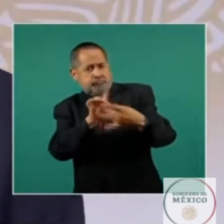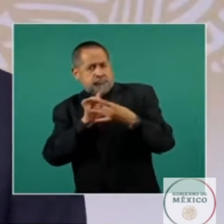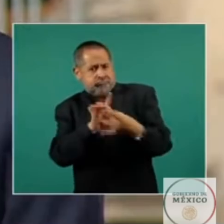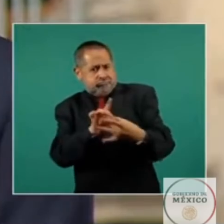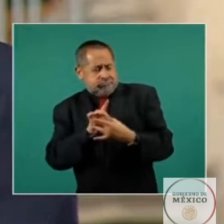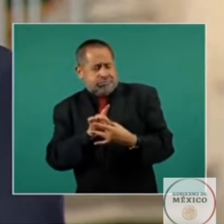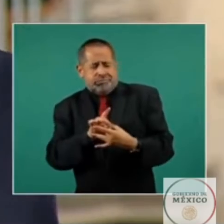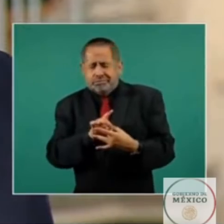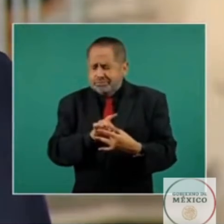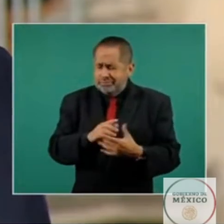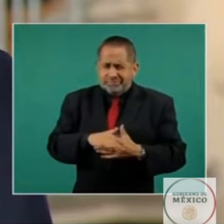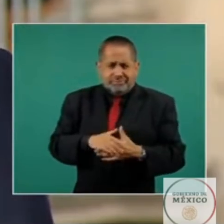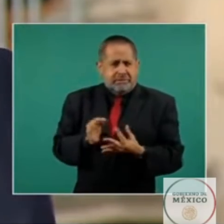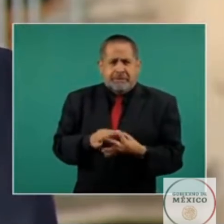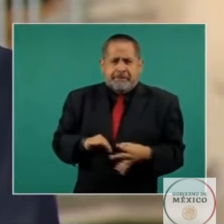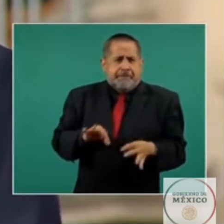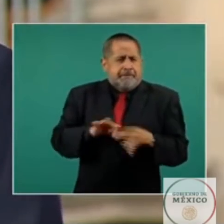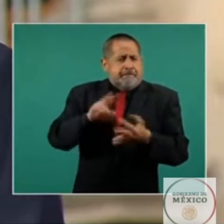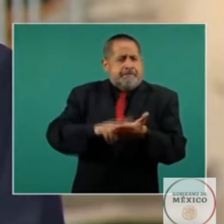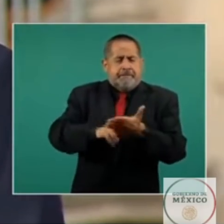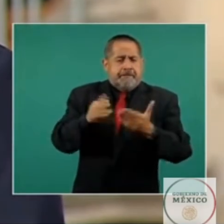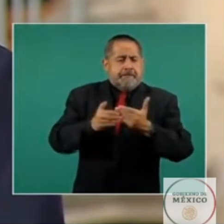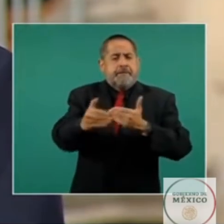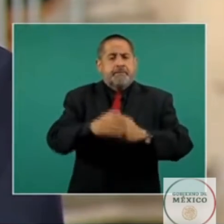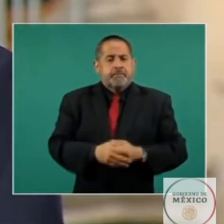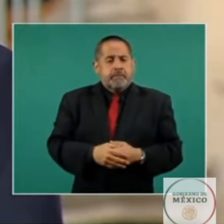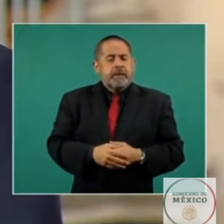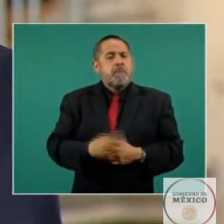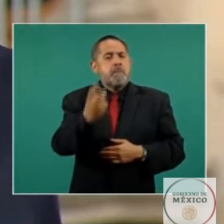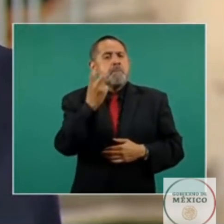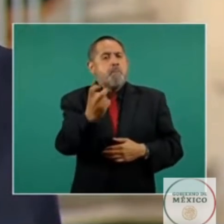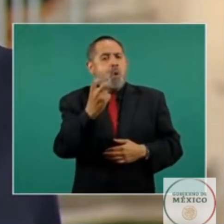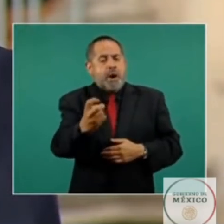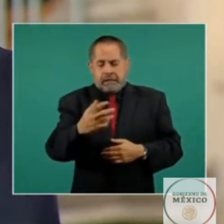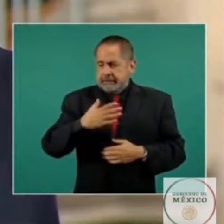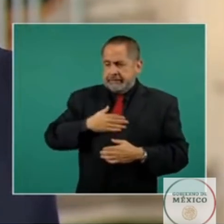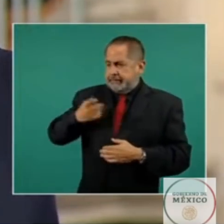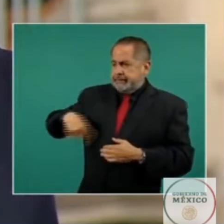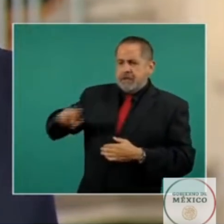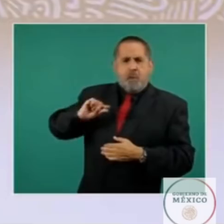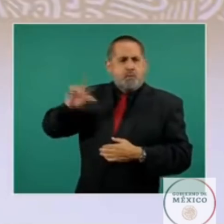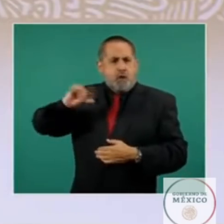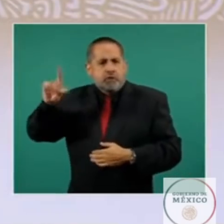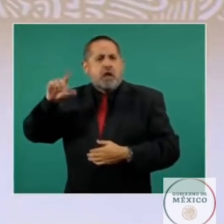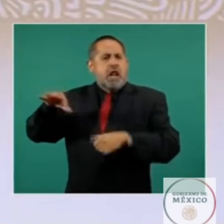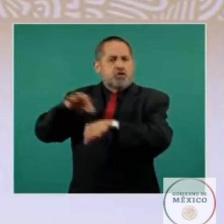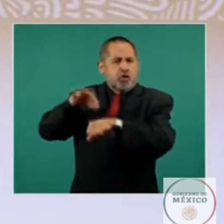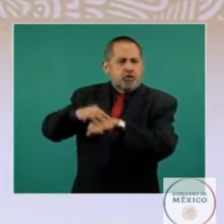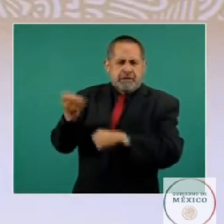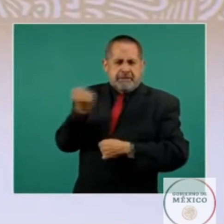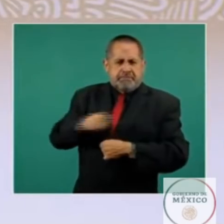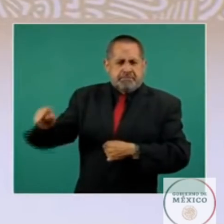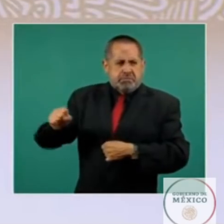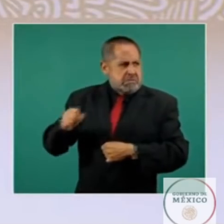pueblos adquiere mayor trascendencia por esa razón nuestros profesionales y técnicos de la salud no